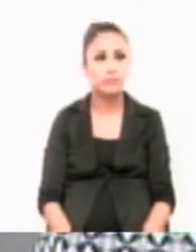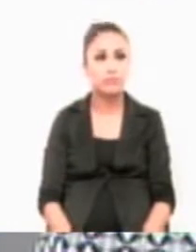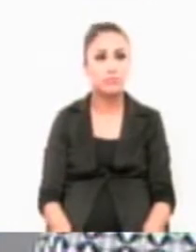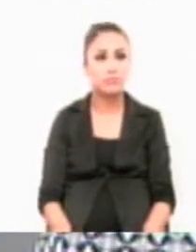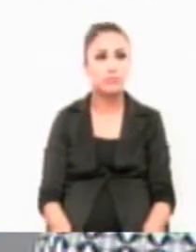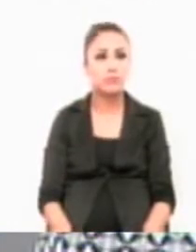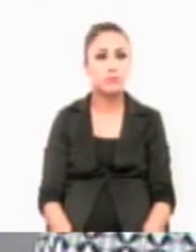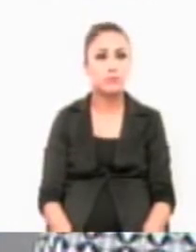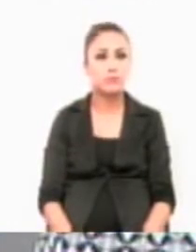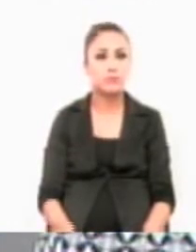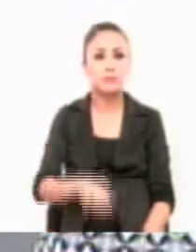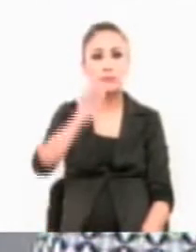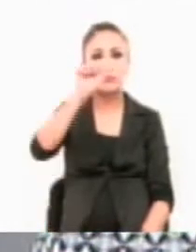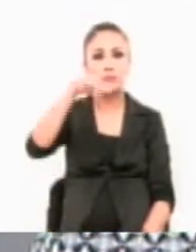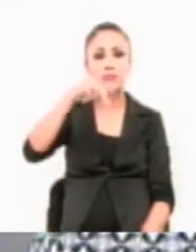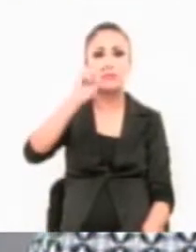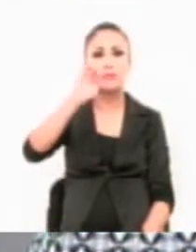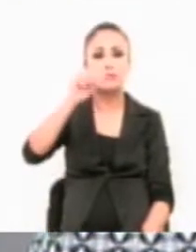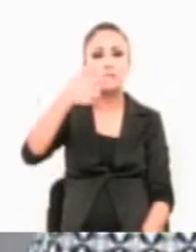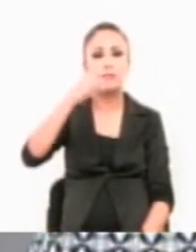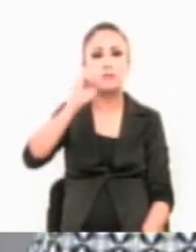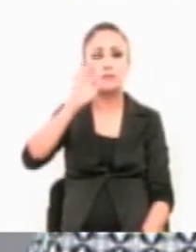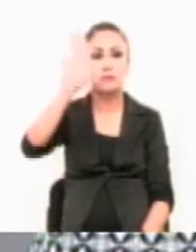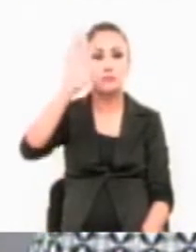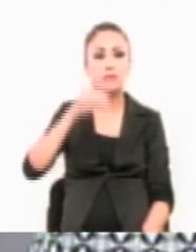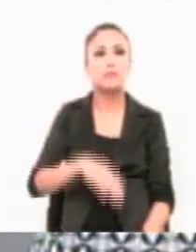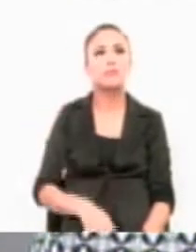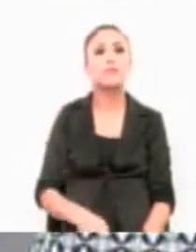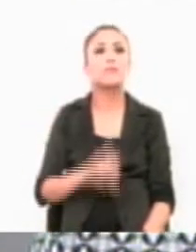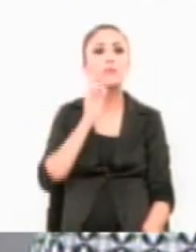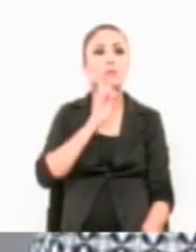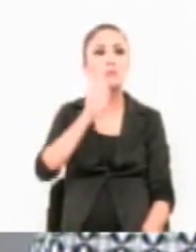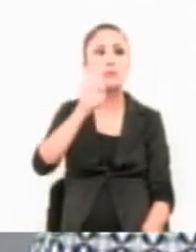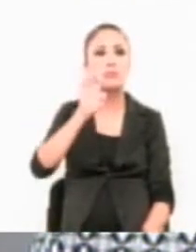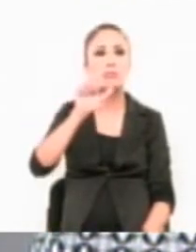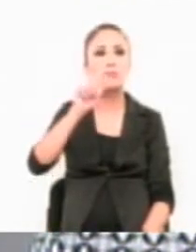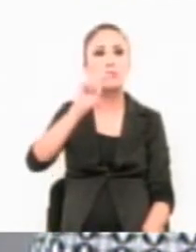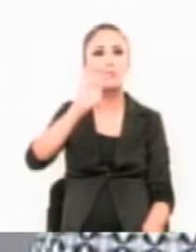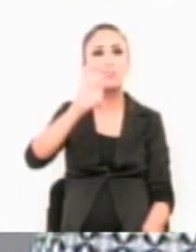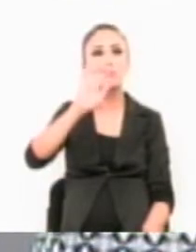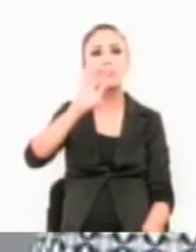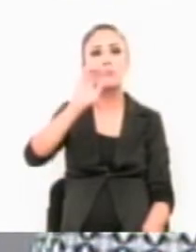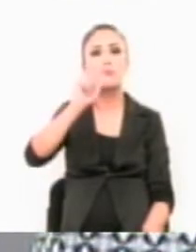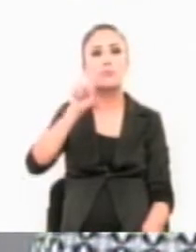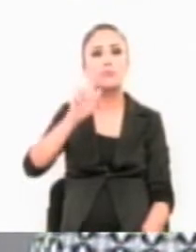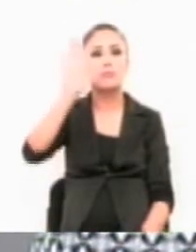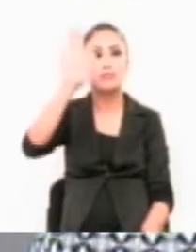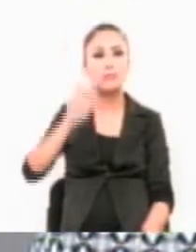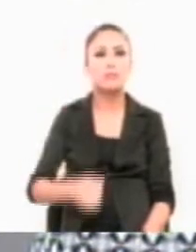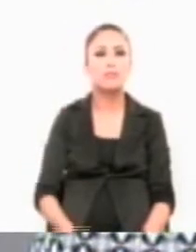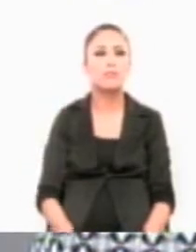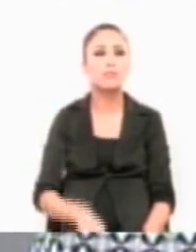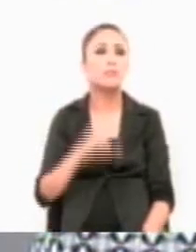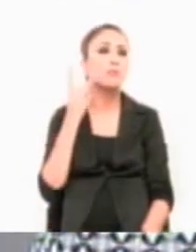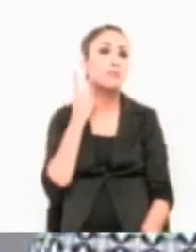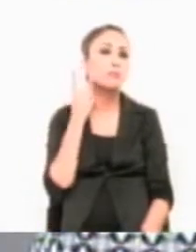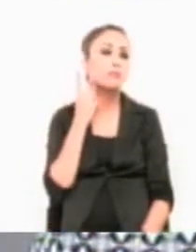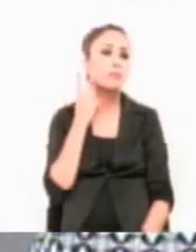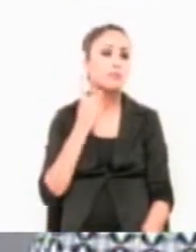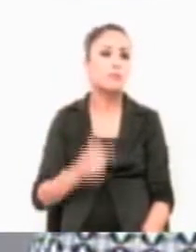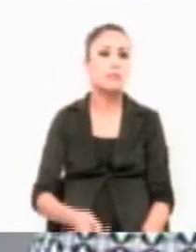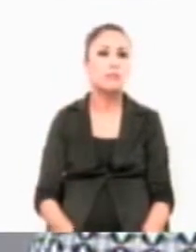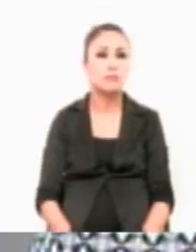Presente. Beatriz Tobar Guerrero. Presente. El de la voz, secretario ejecutivo. Representantes de partidos políticos,